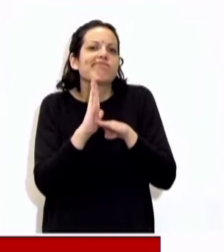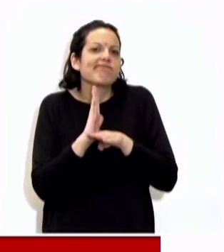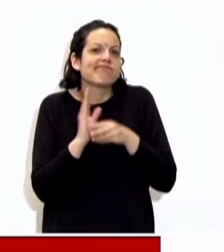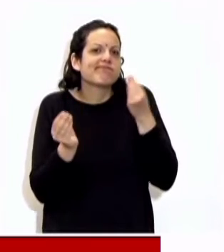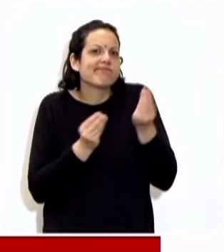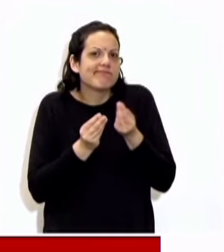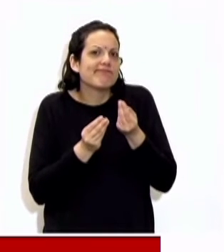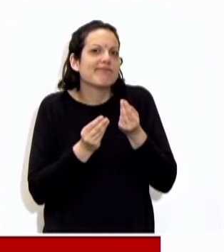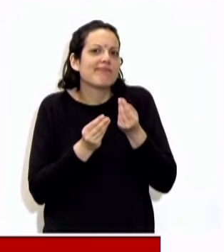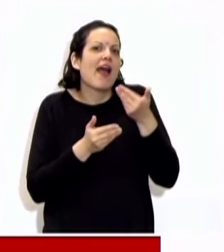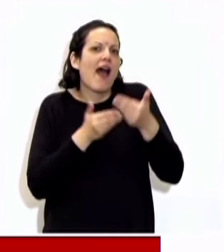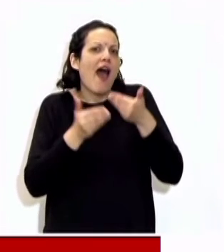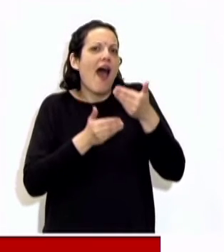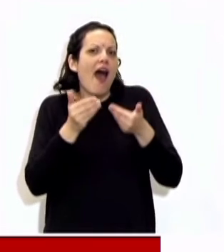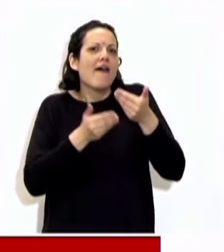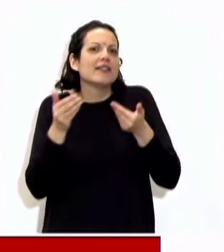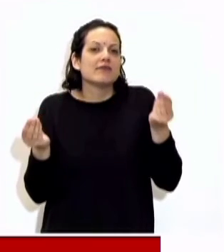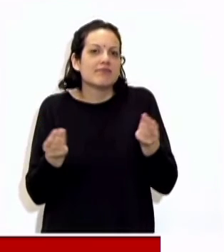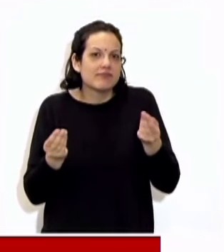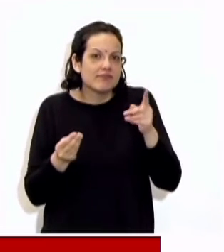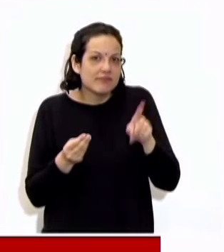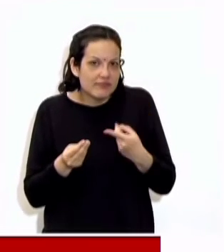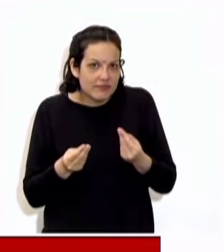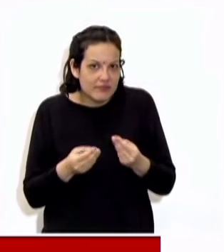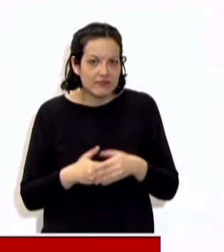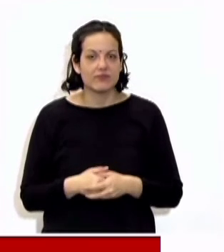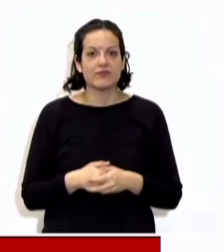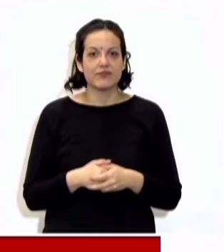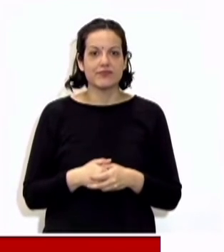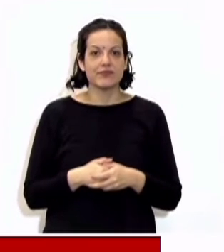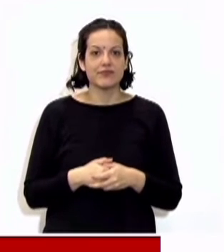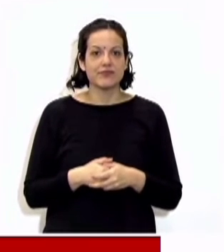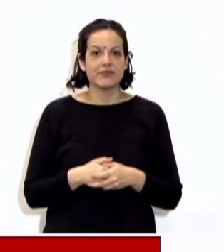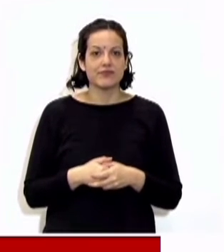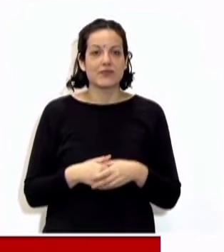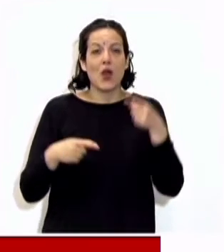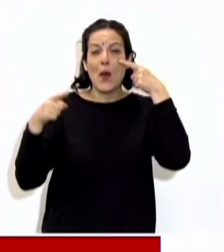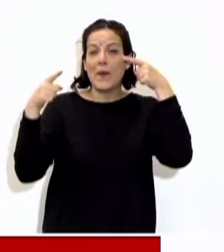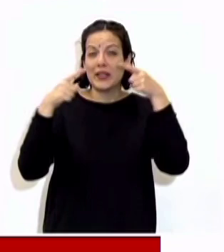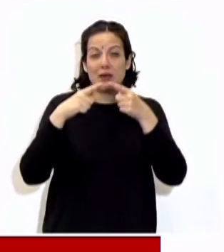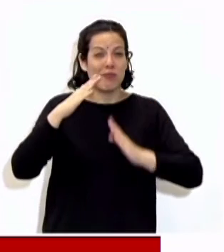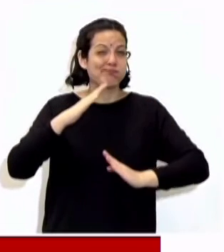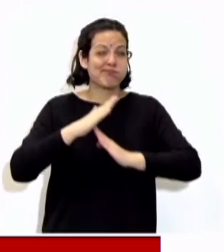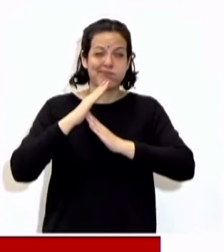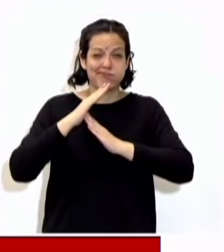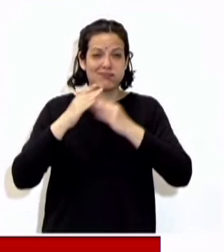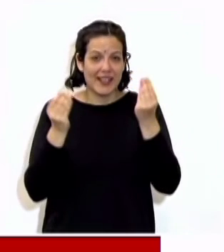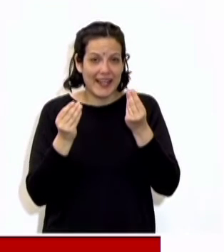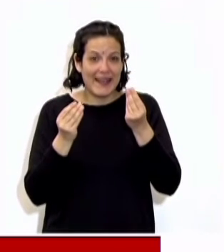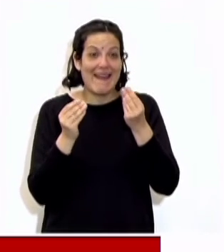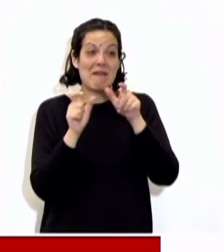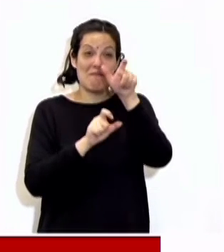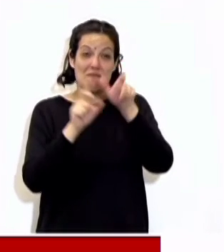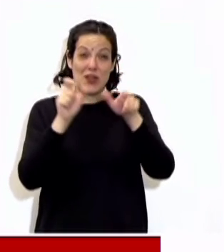para poder avanzar en los objetivos del plan rector de vacunación. La meta principal que es vacunar a los mayores